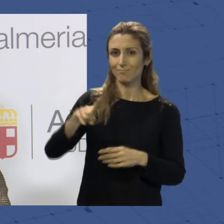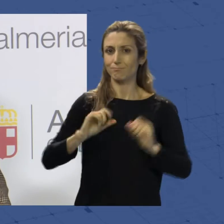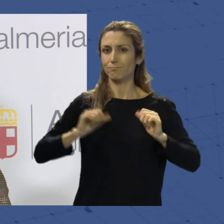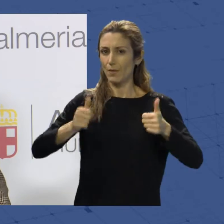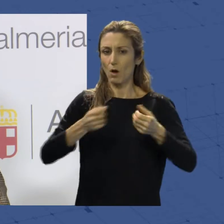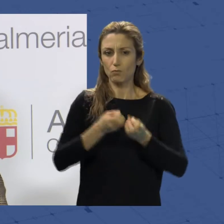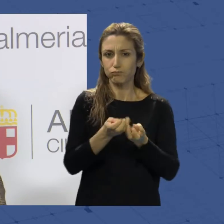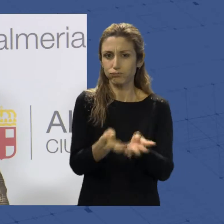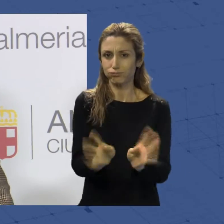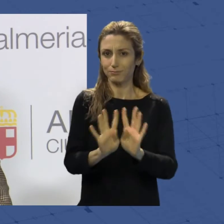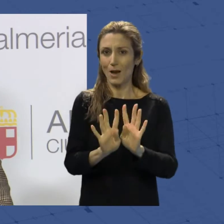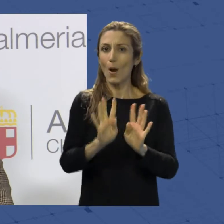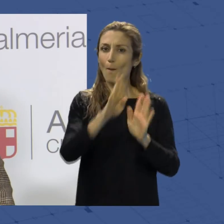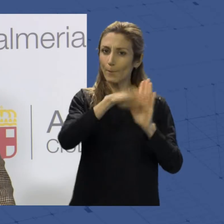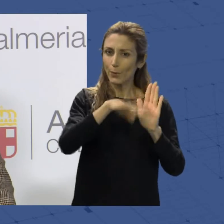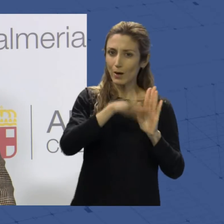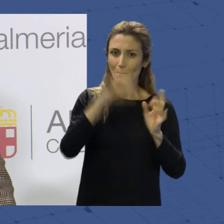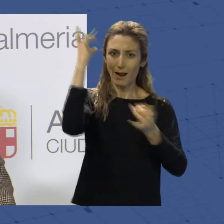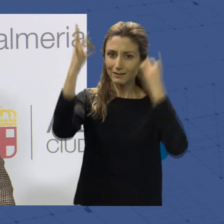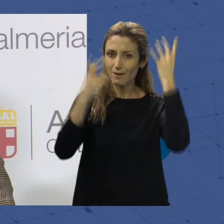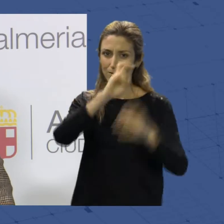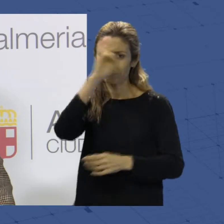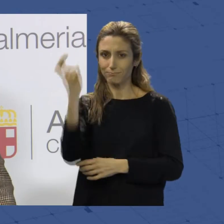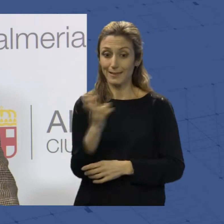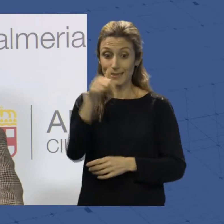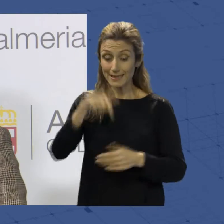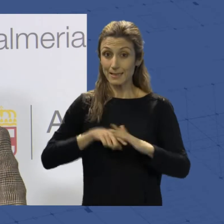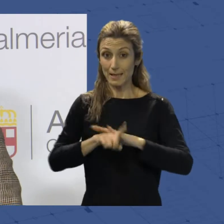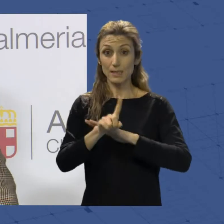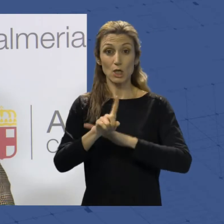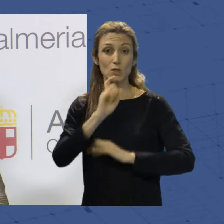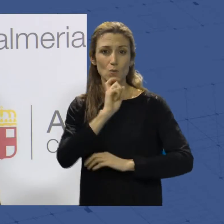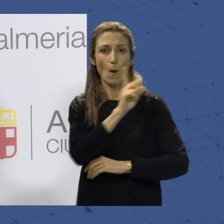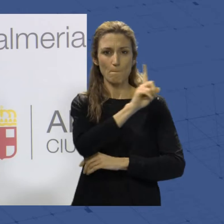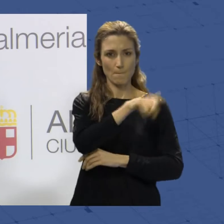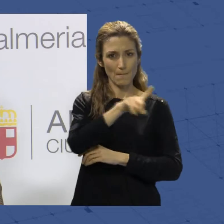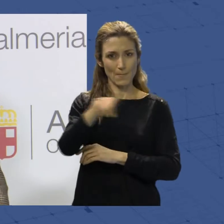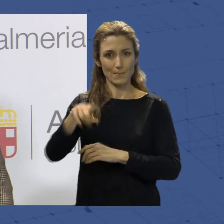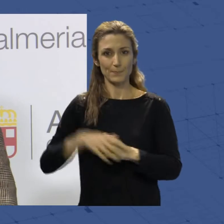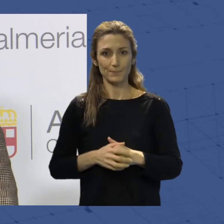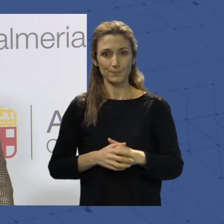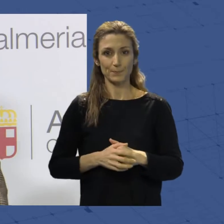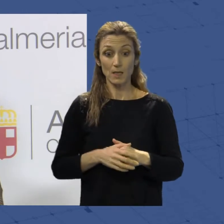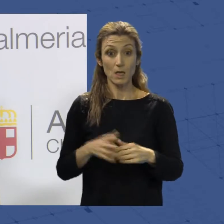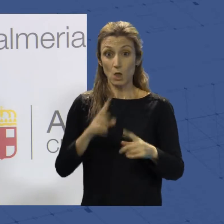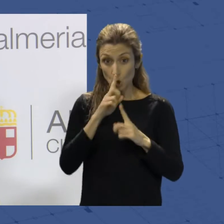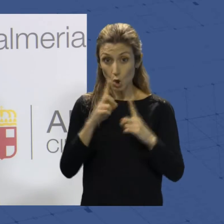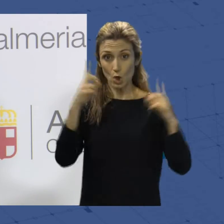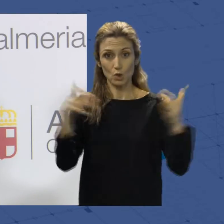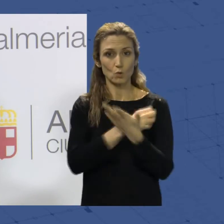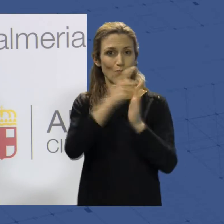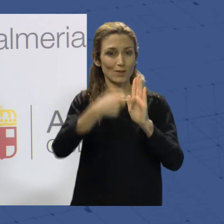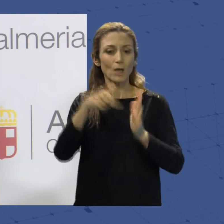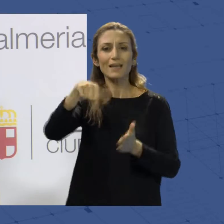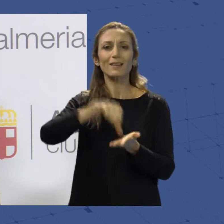programa de actividades que se va a desarrollar mensualmente durante todo el año en el centro de la ciudad,